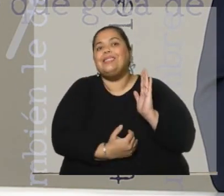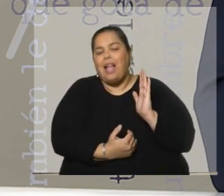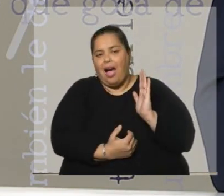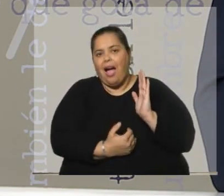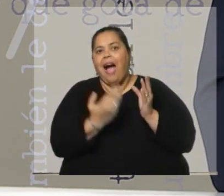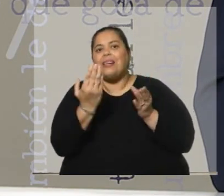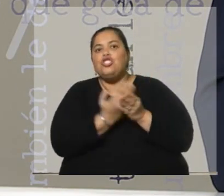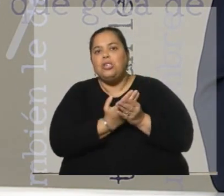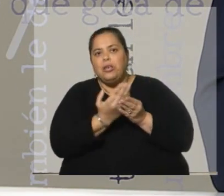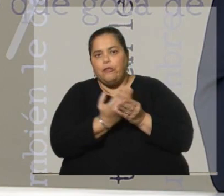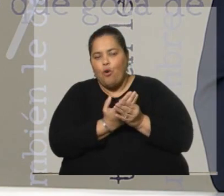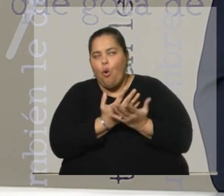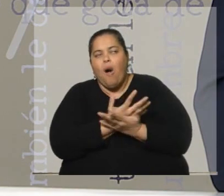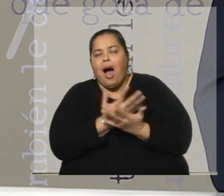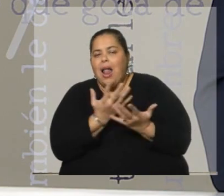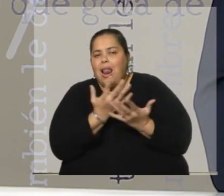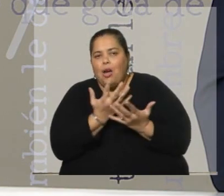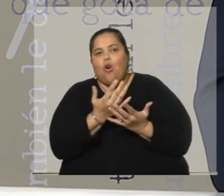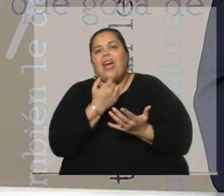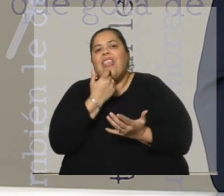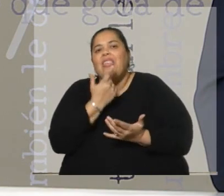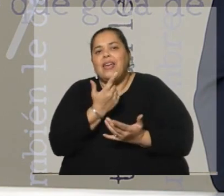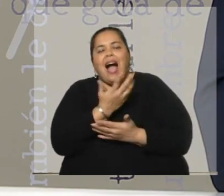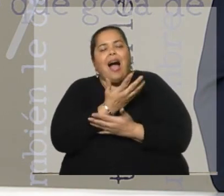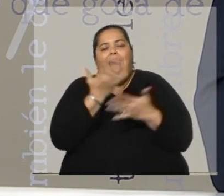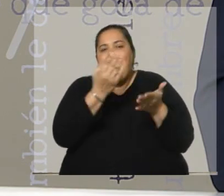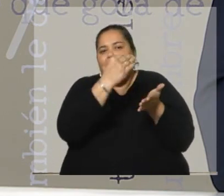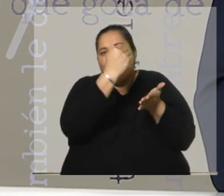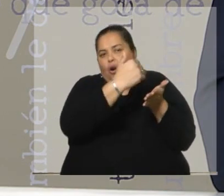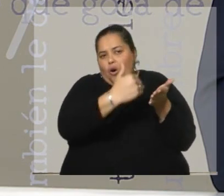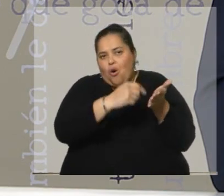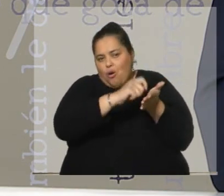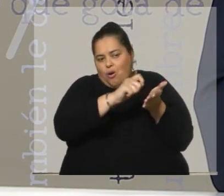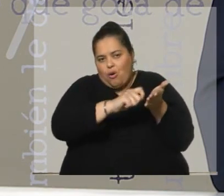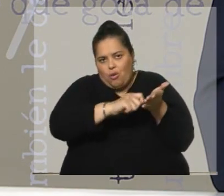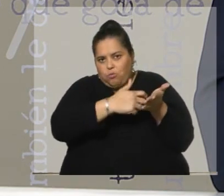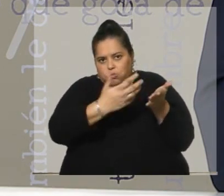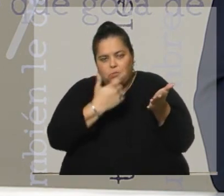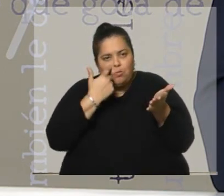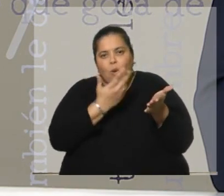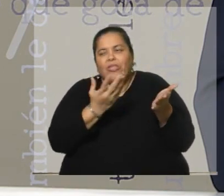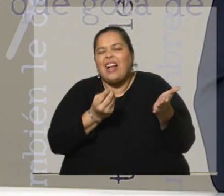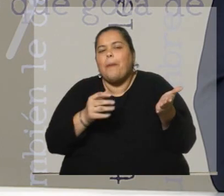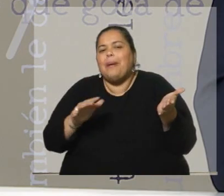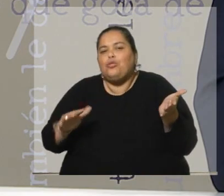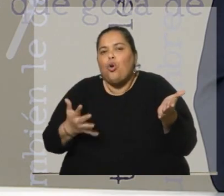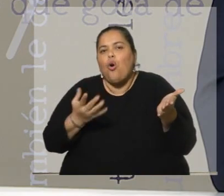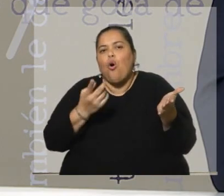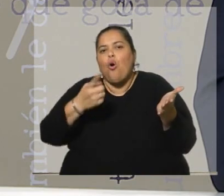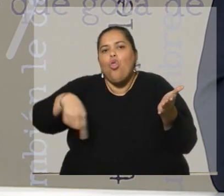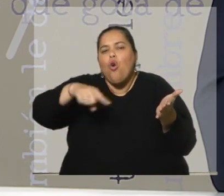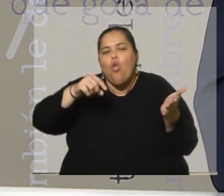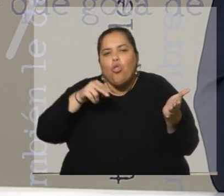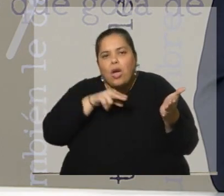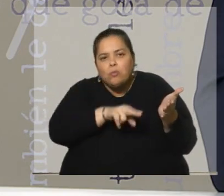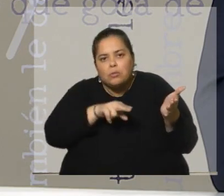archivo, que por lo menos parcialmente indique qué pasó, dónde fueron sepultados,